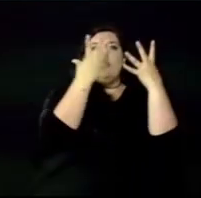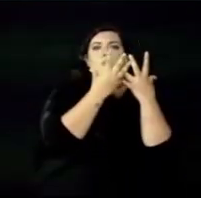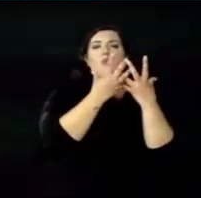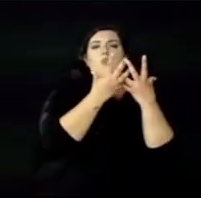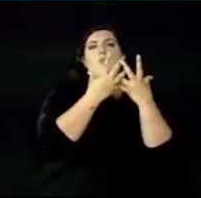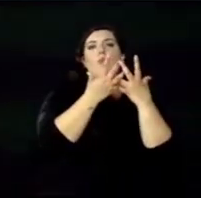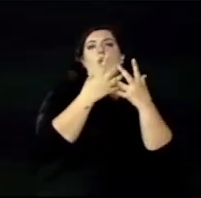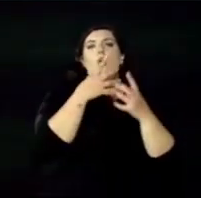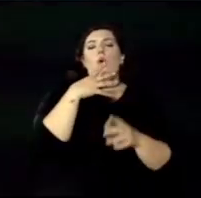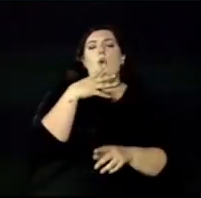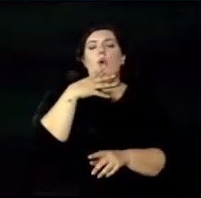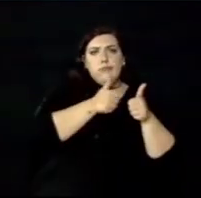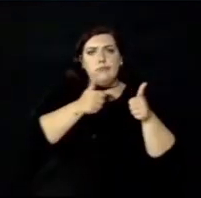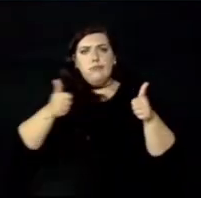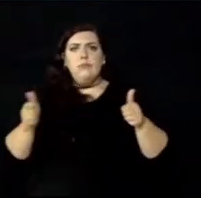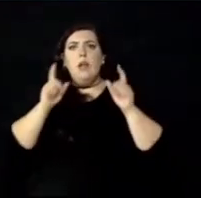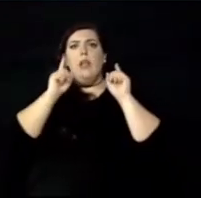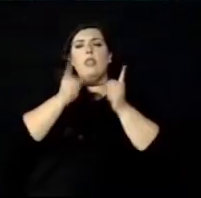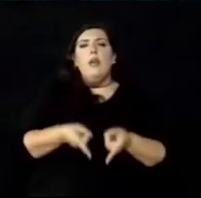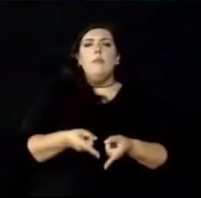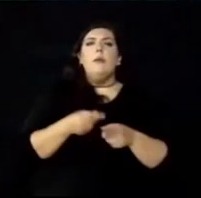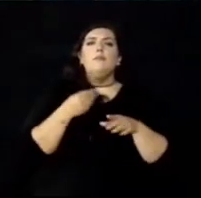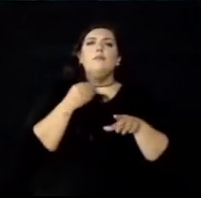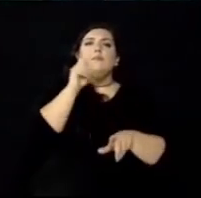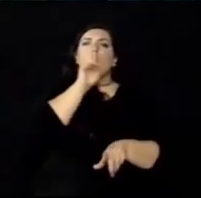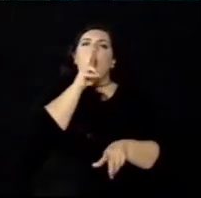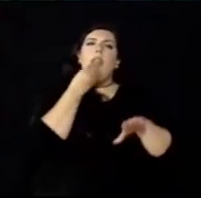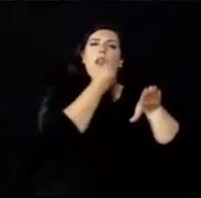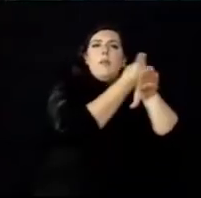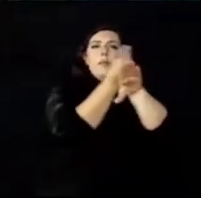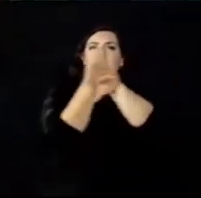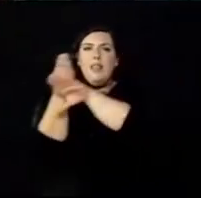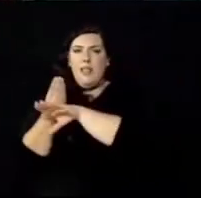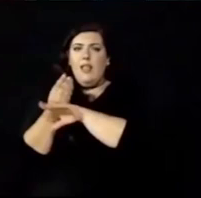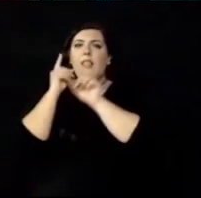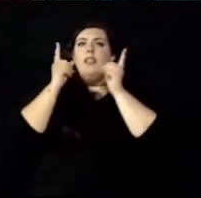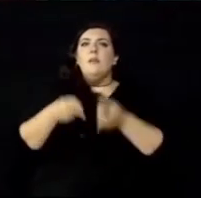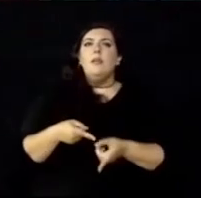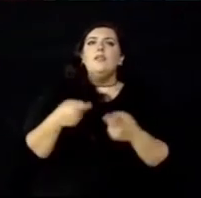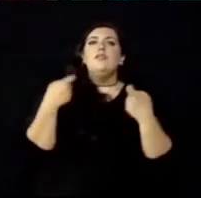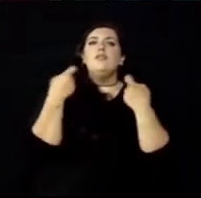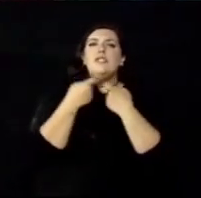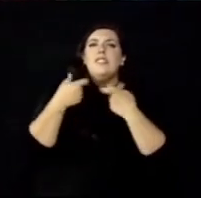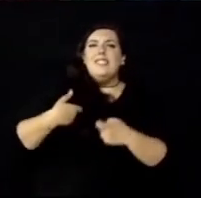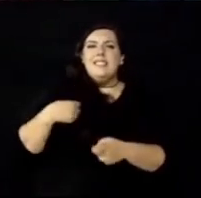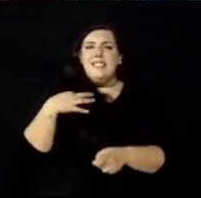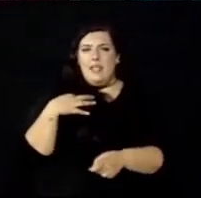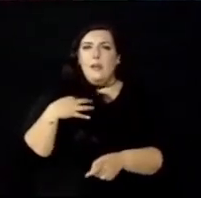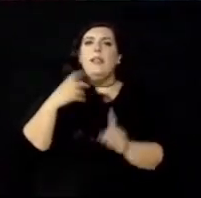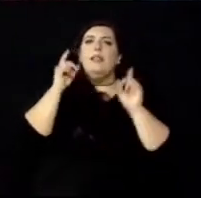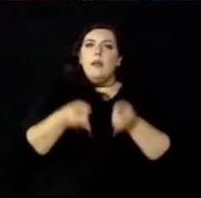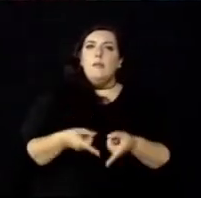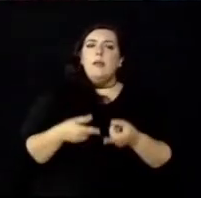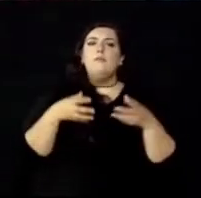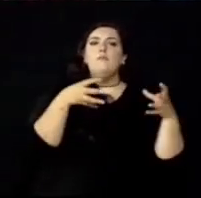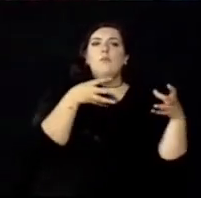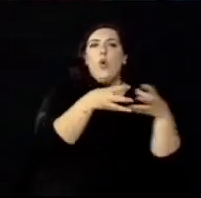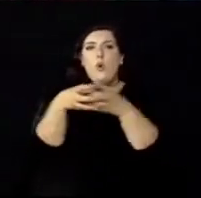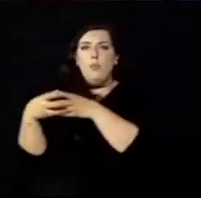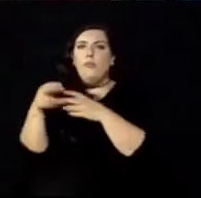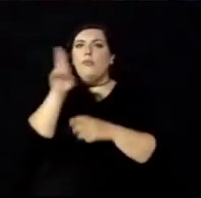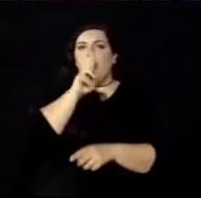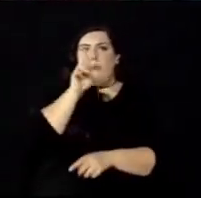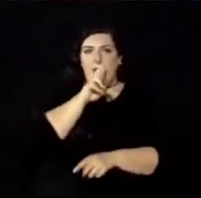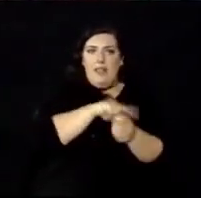Ucrania y Rusia. Bárcenas agrega que la participación laboral de las mujeres en Latinoamérica tuvo un retroceso de 18